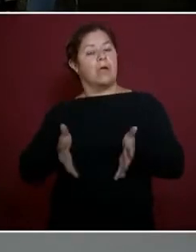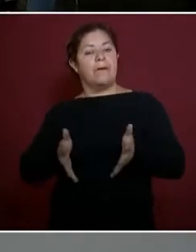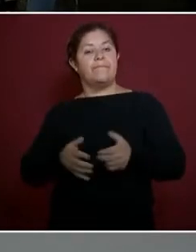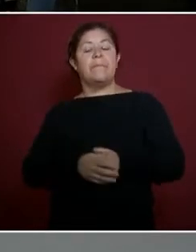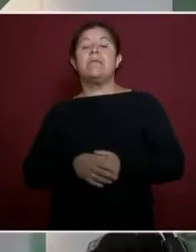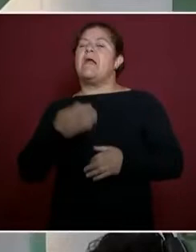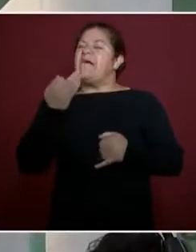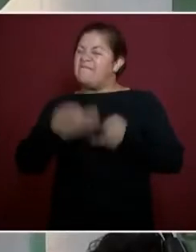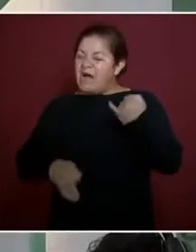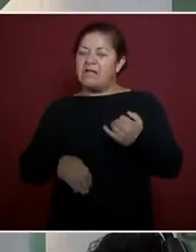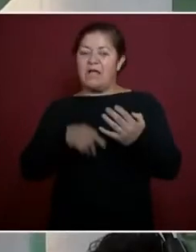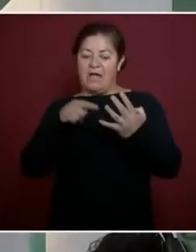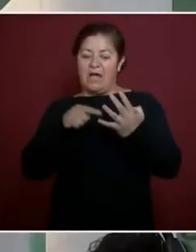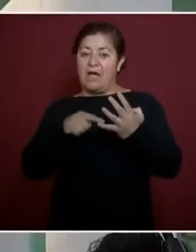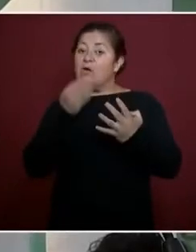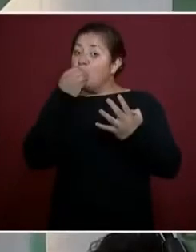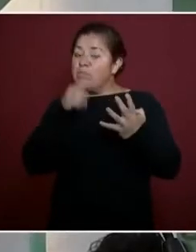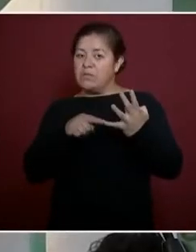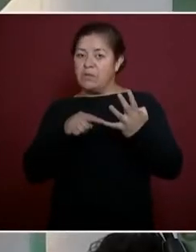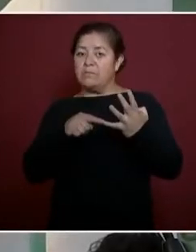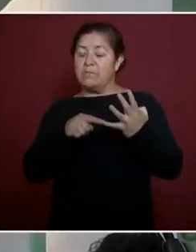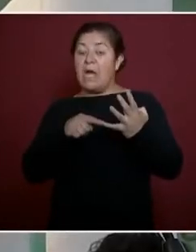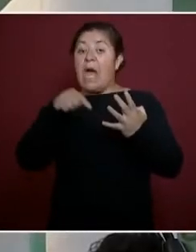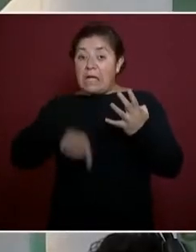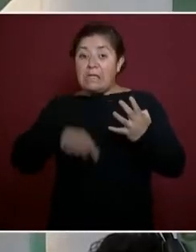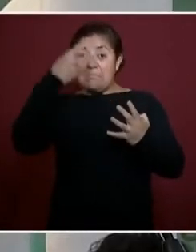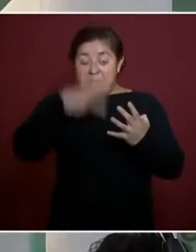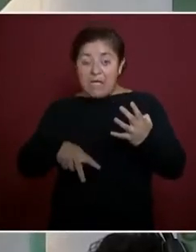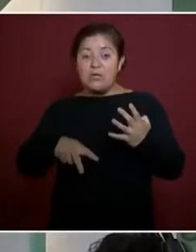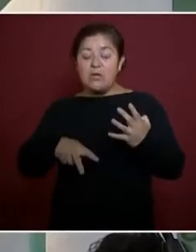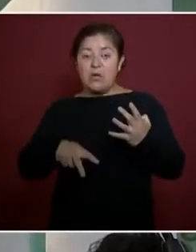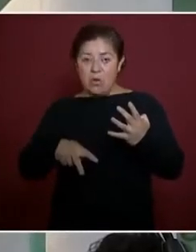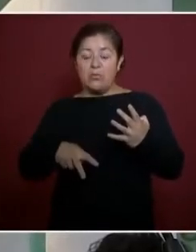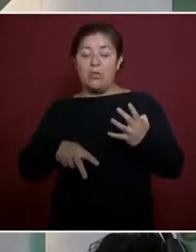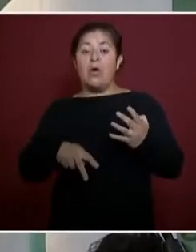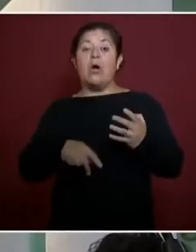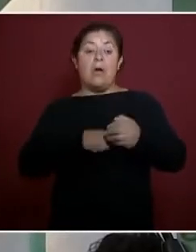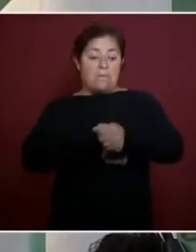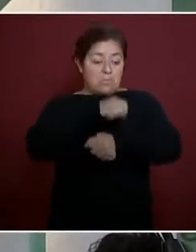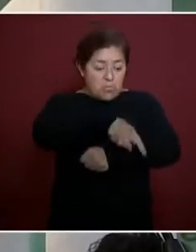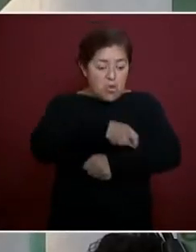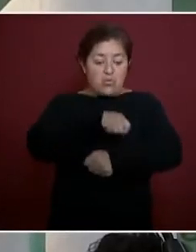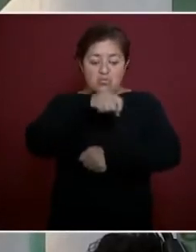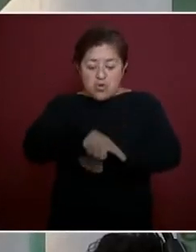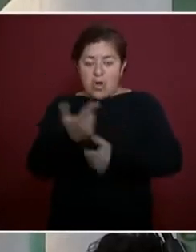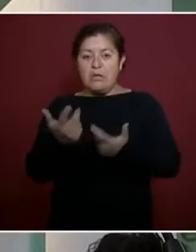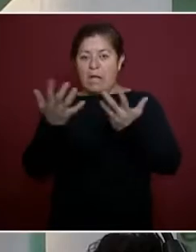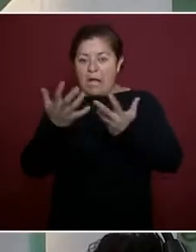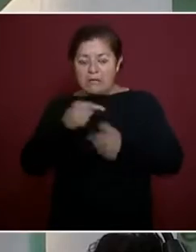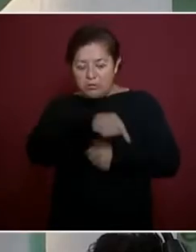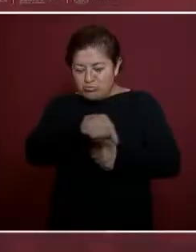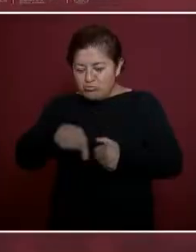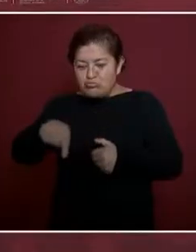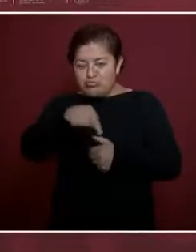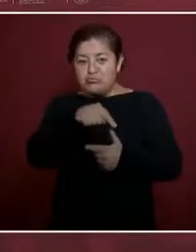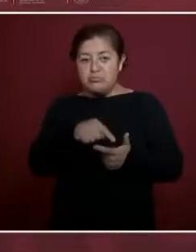alimentaria, producir en México lo que consumimos y en eso estamos.